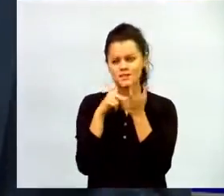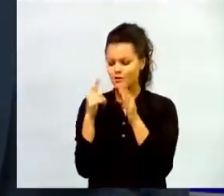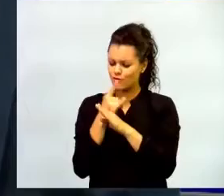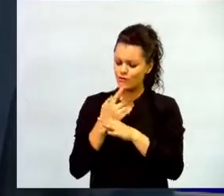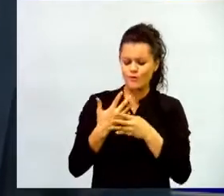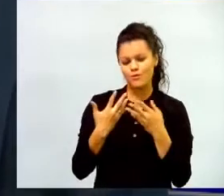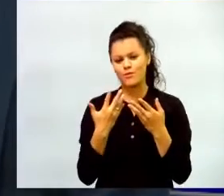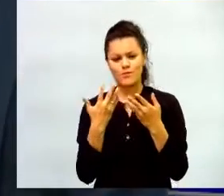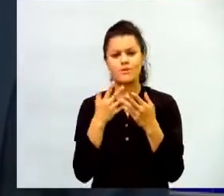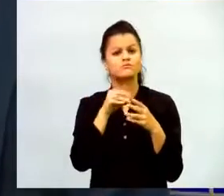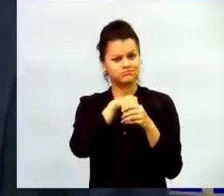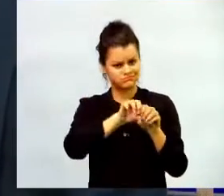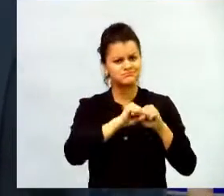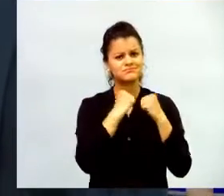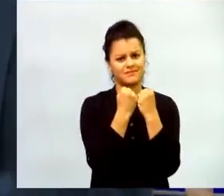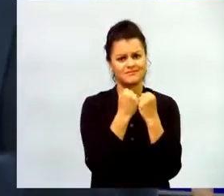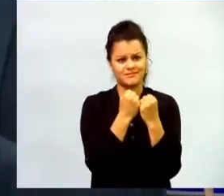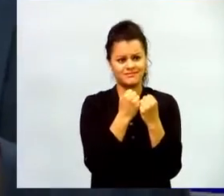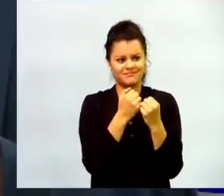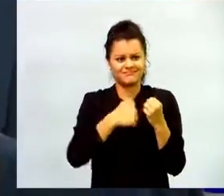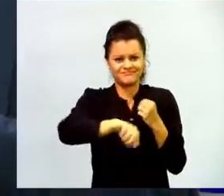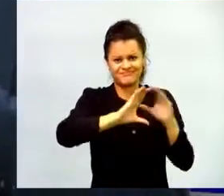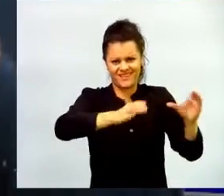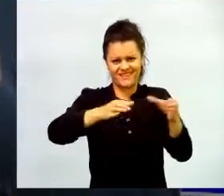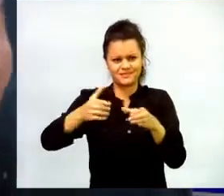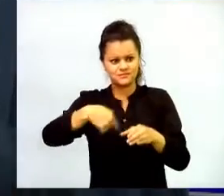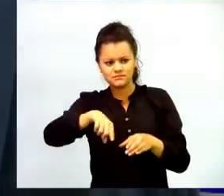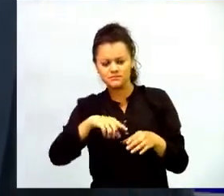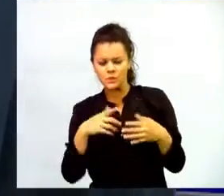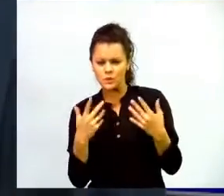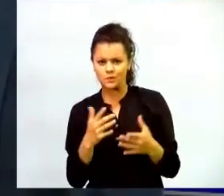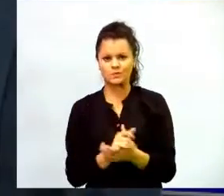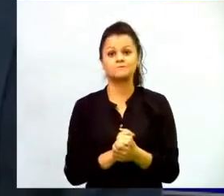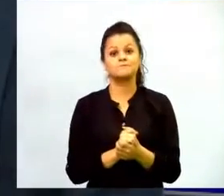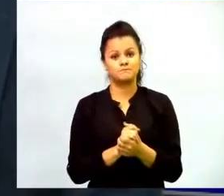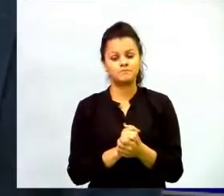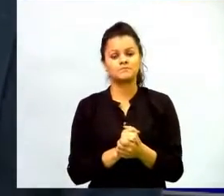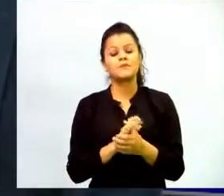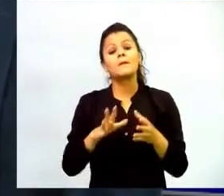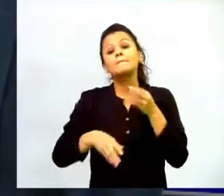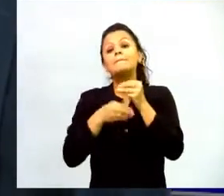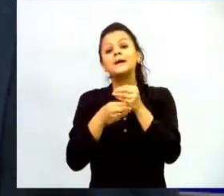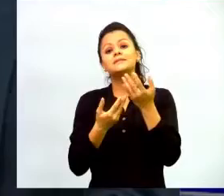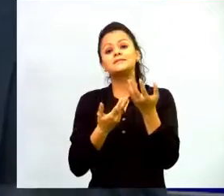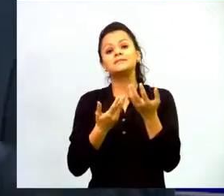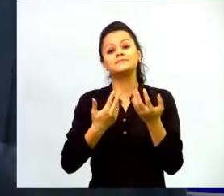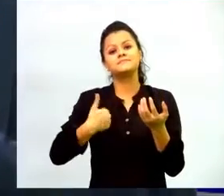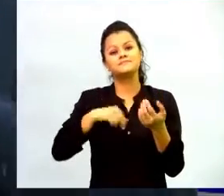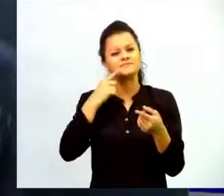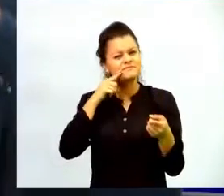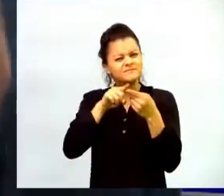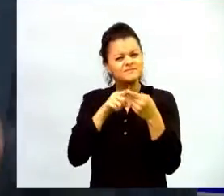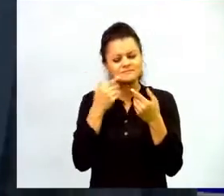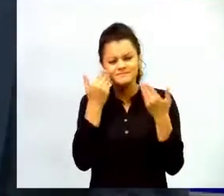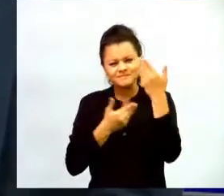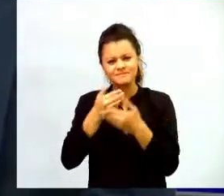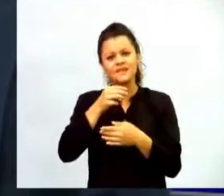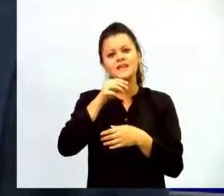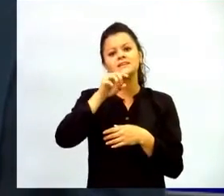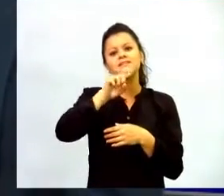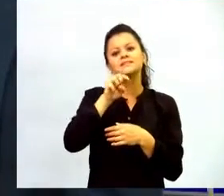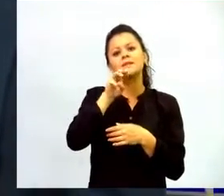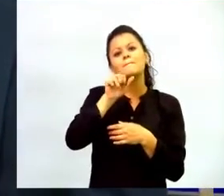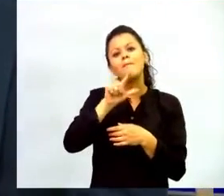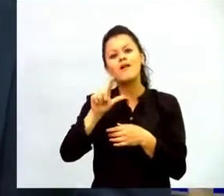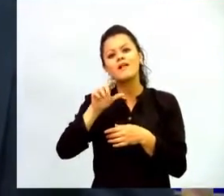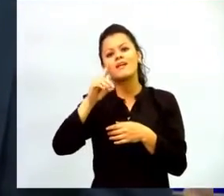tiene que suceder dentro de las aulas de clase. Por otro lado, le apostamos mucho al análisis del small data, no al big data, que es lo